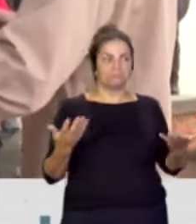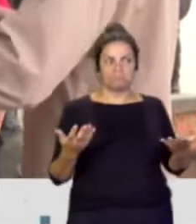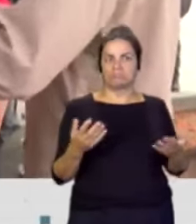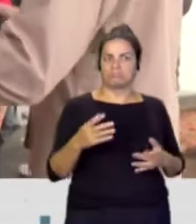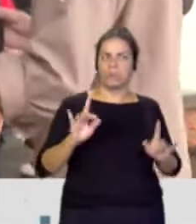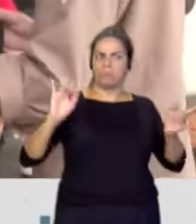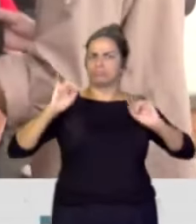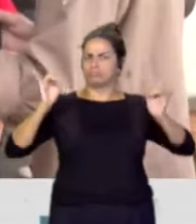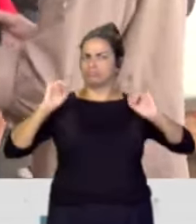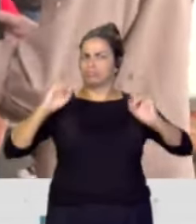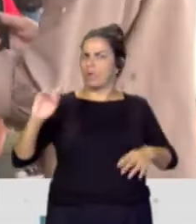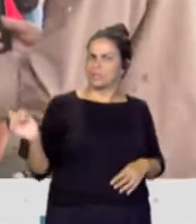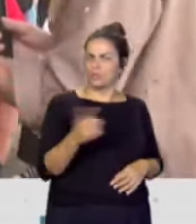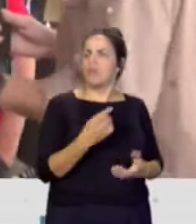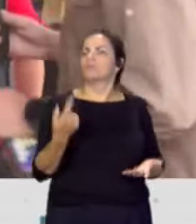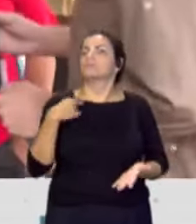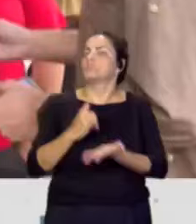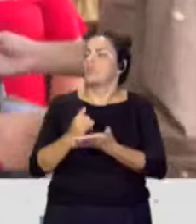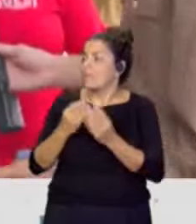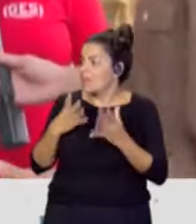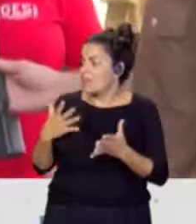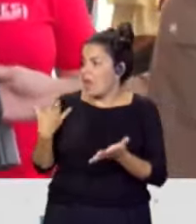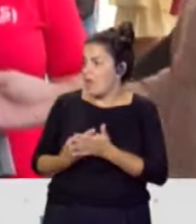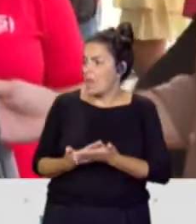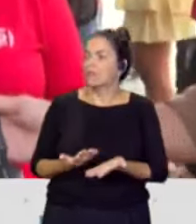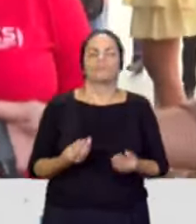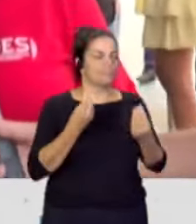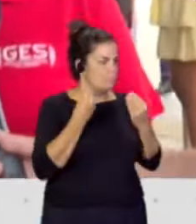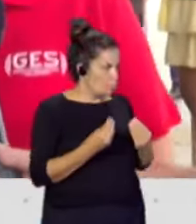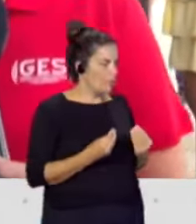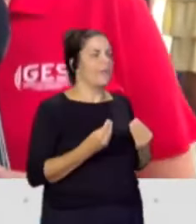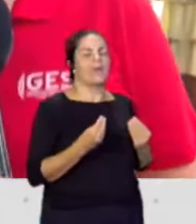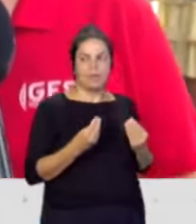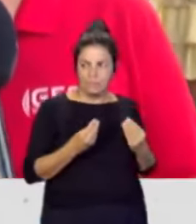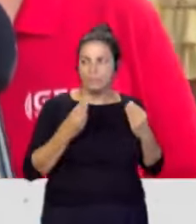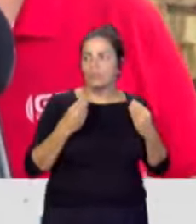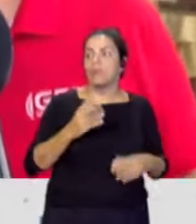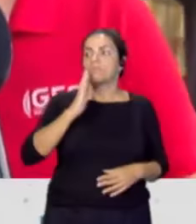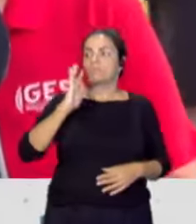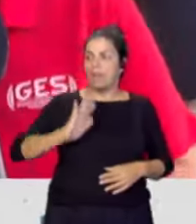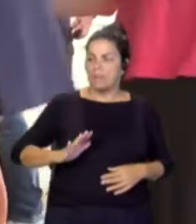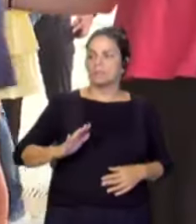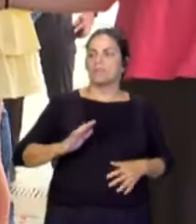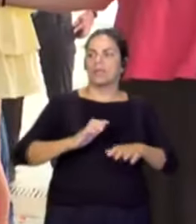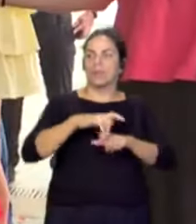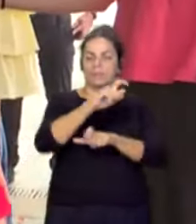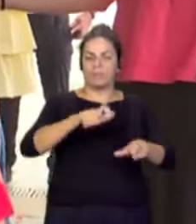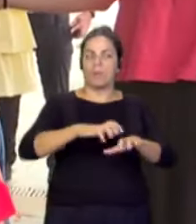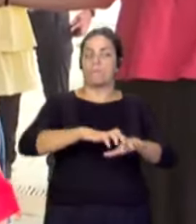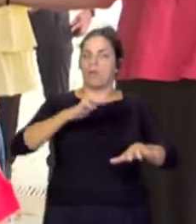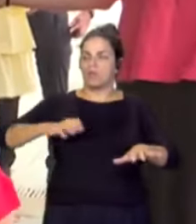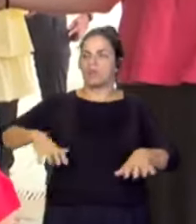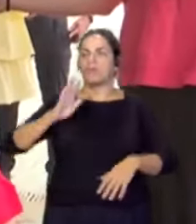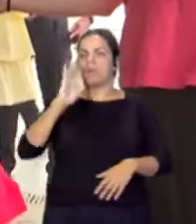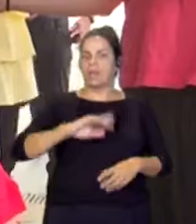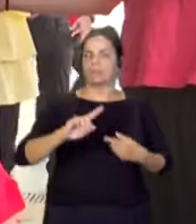mundo le ha sonado el móvil, ¿cómo va la prueba de estos primeros minutos? Muy bien, muy bien, aparentemente todo el mundo ha recibido, o la mayoría de la población ha recibido la